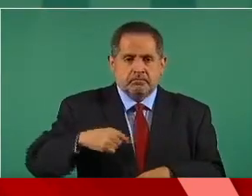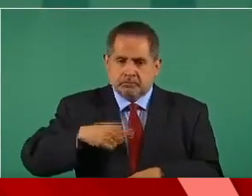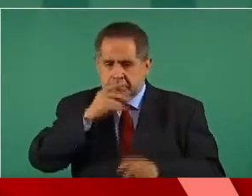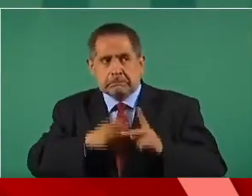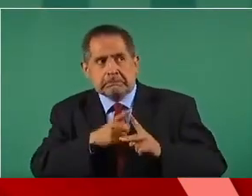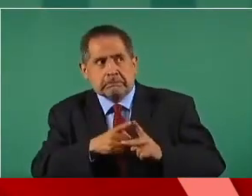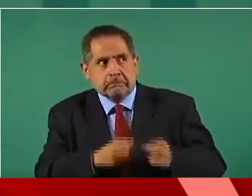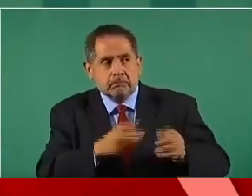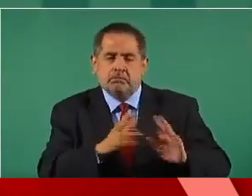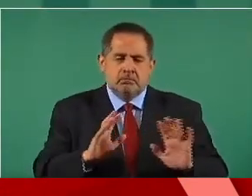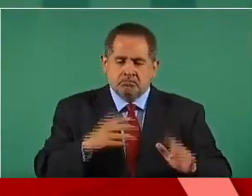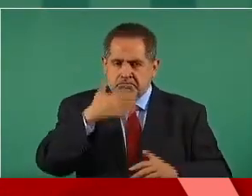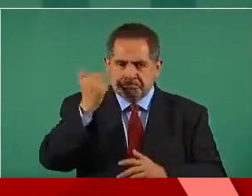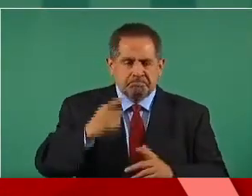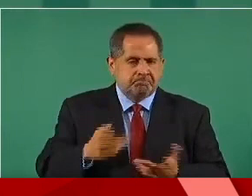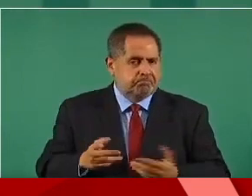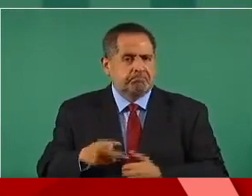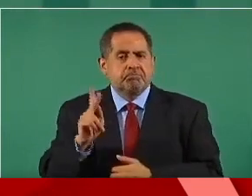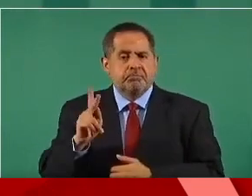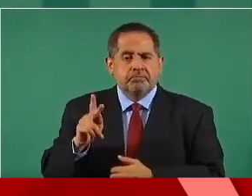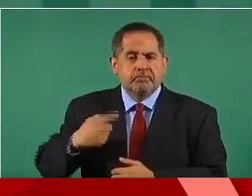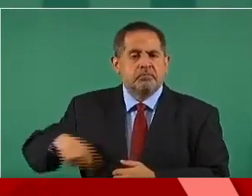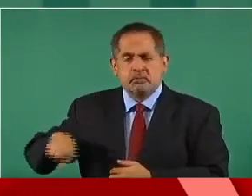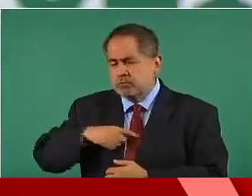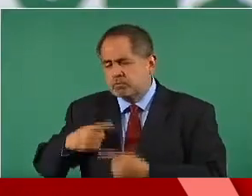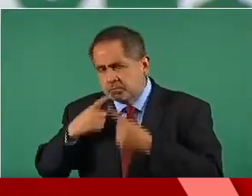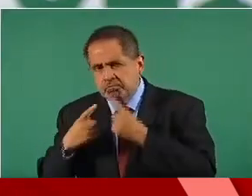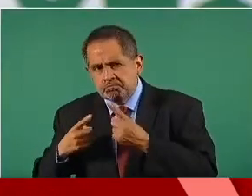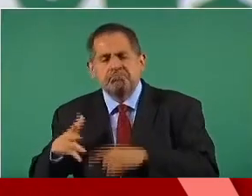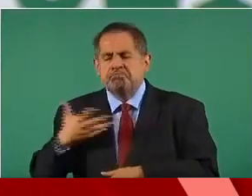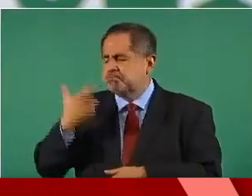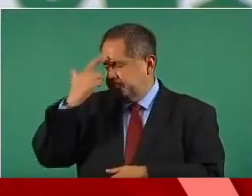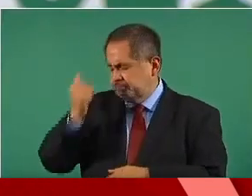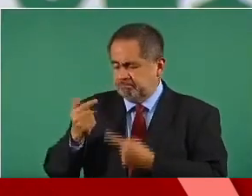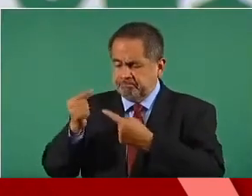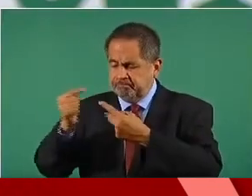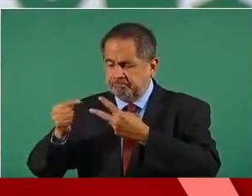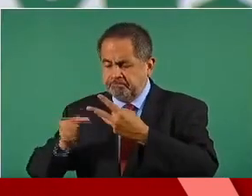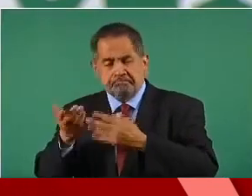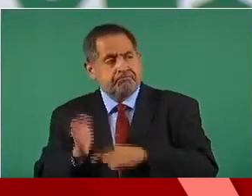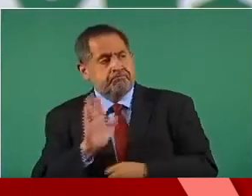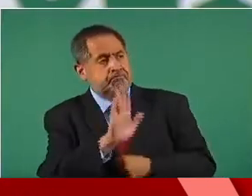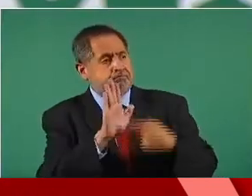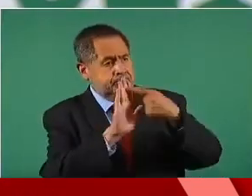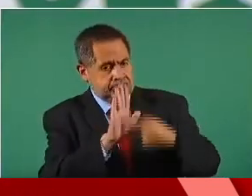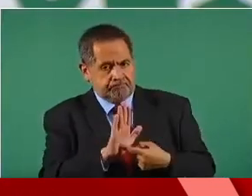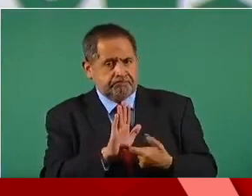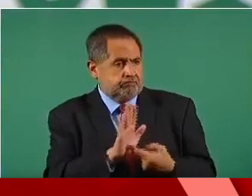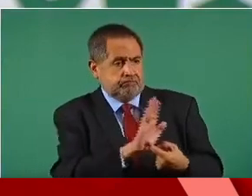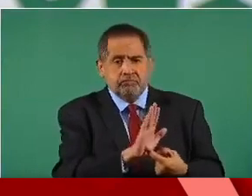calcular fácilmente. Pero digamos que sí tenemos argumentos por el lado económico, que es el fondo de tu pregunta,